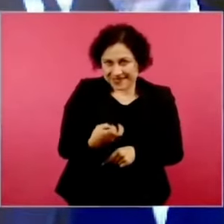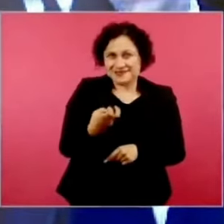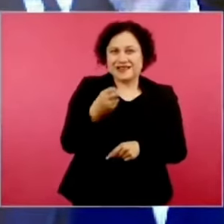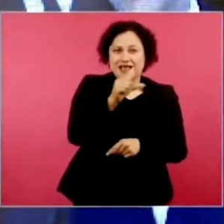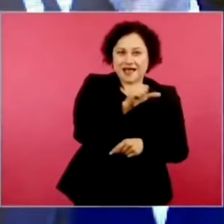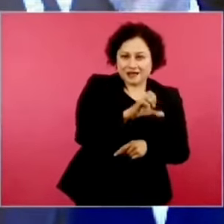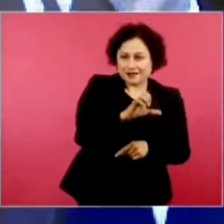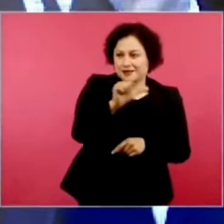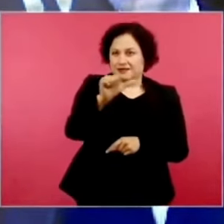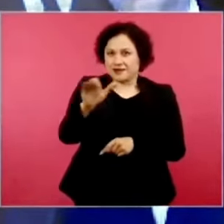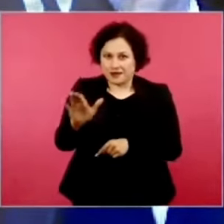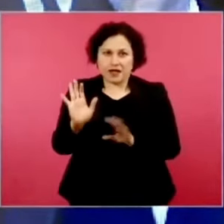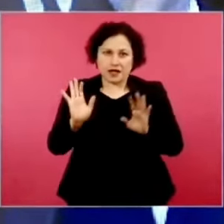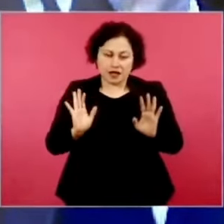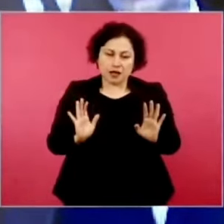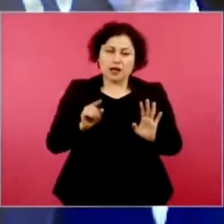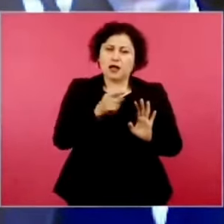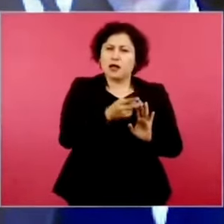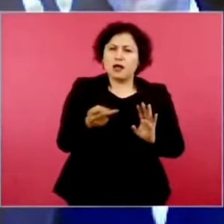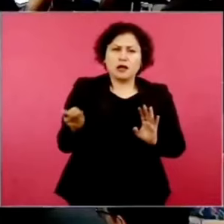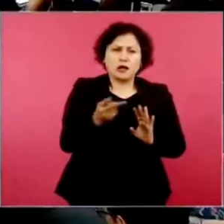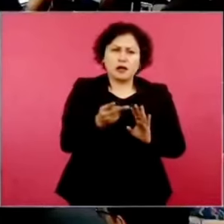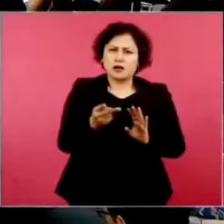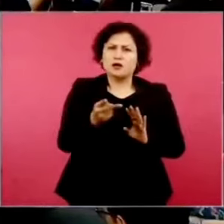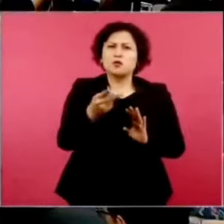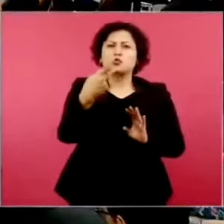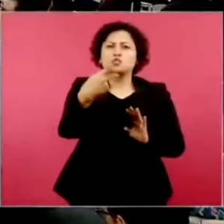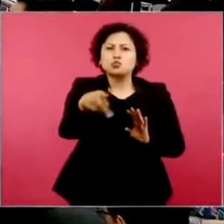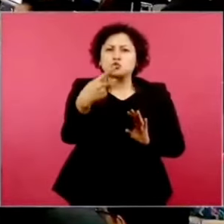y citan constantemente en la jornada